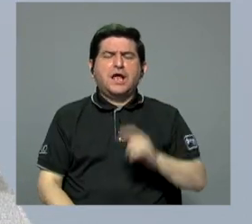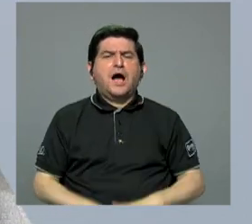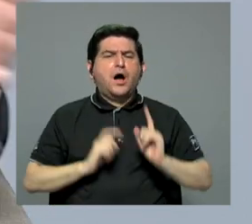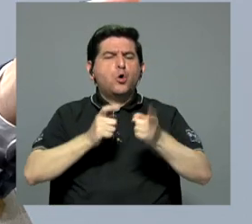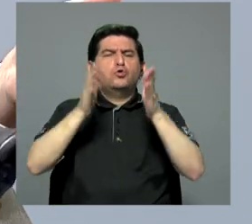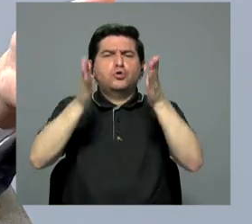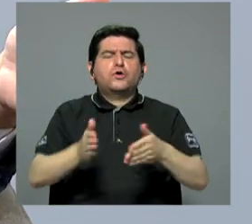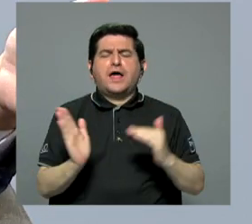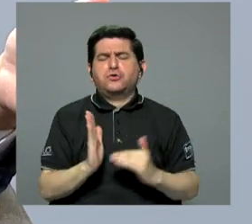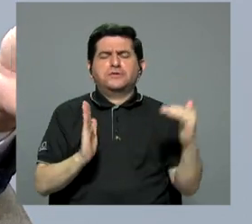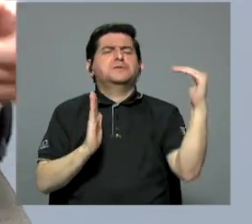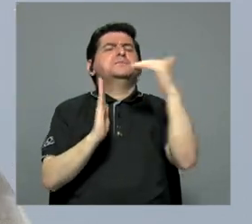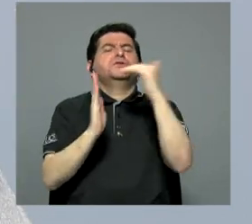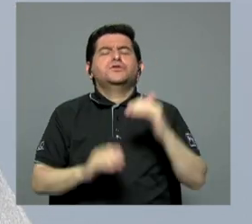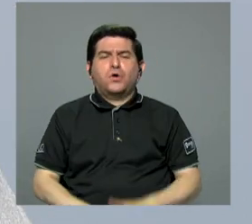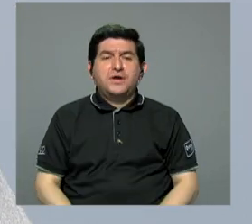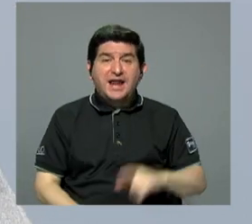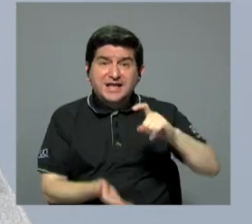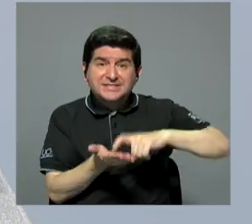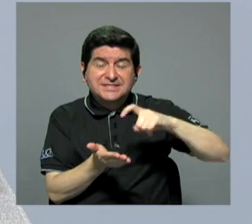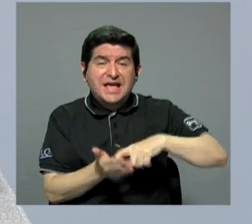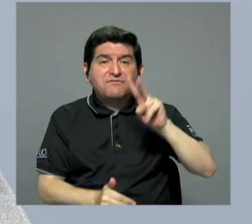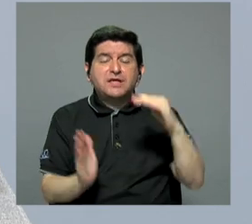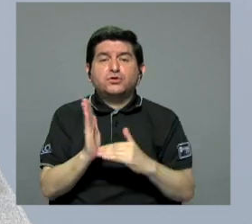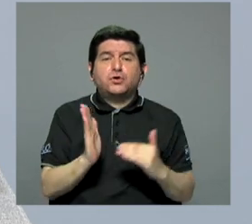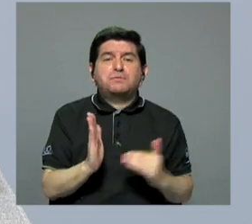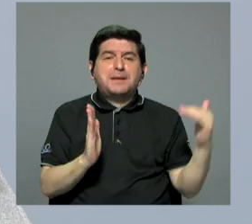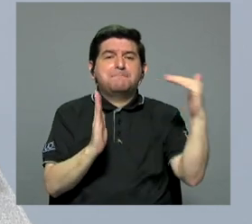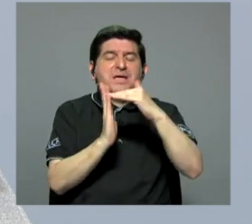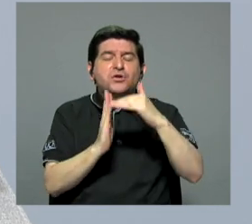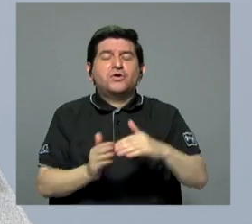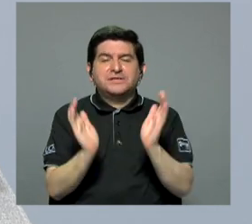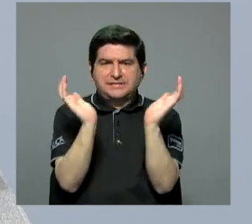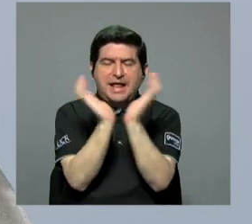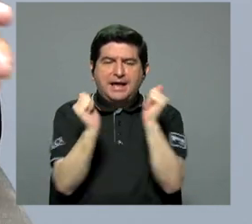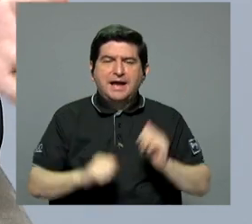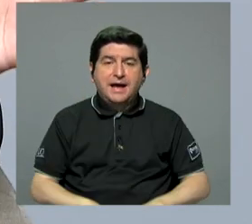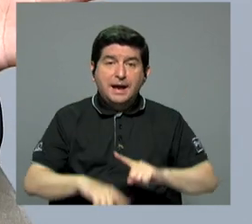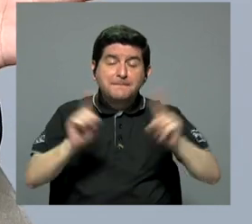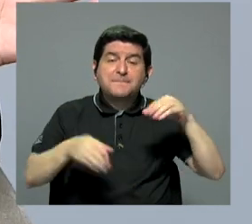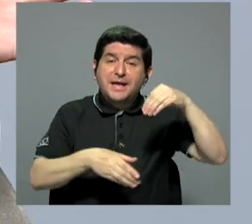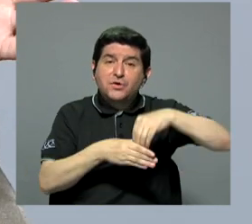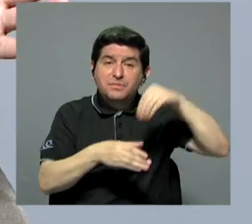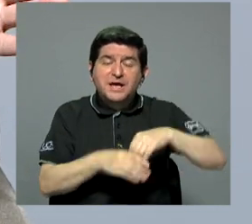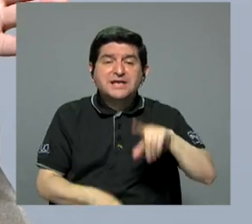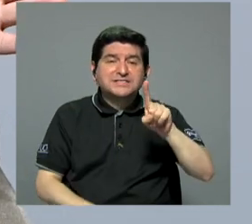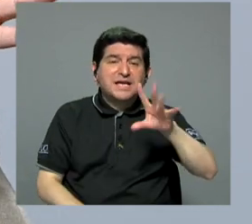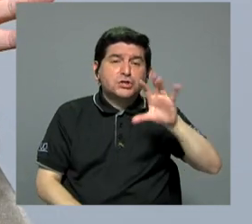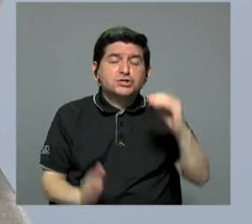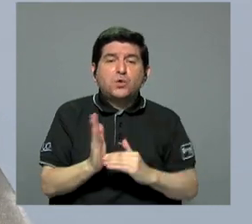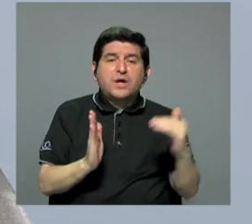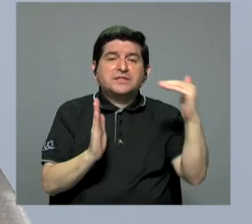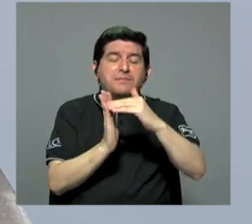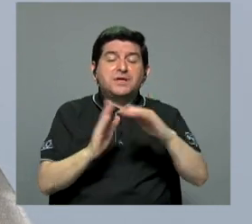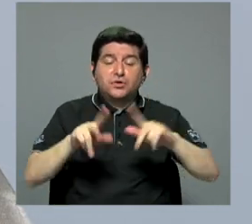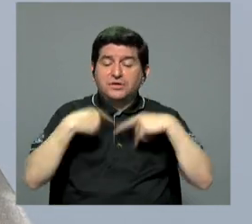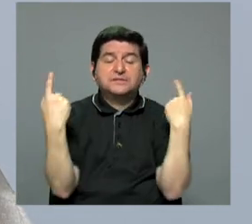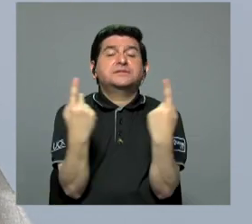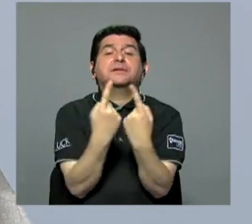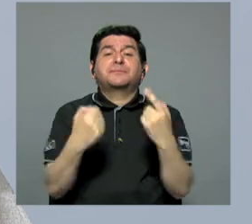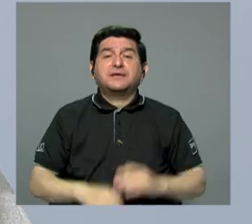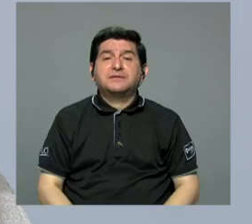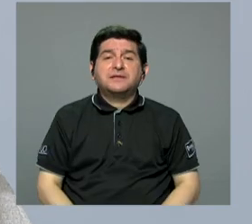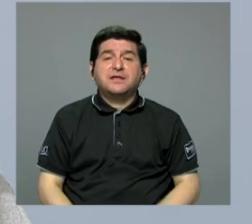millonario que debe dos mil millones más o menos a la caja, pero está invirtiendo más de 150 millones al partido